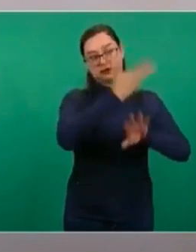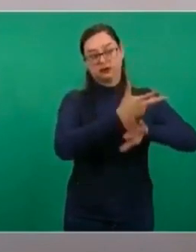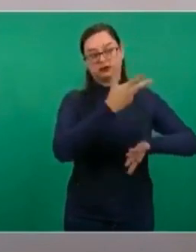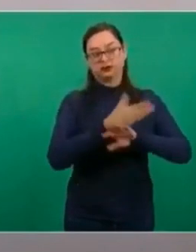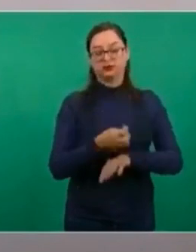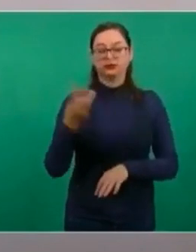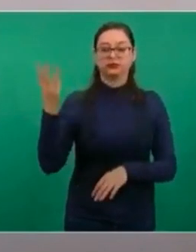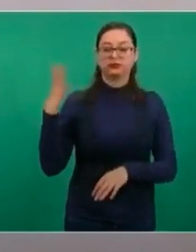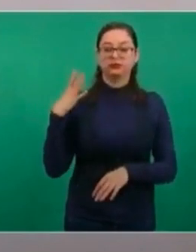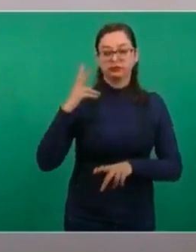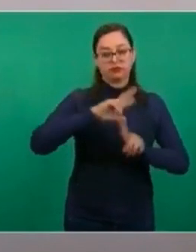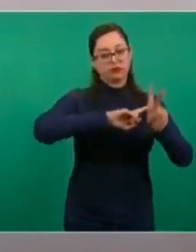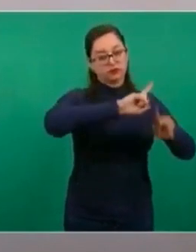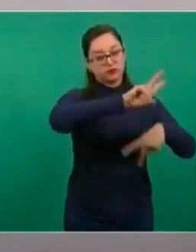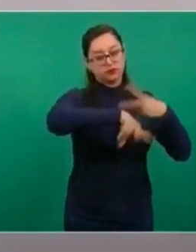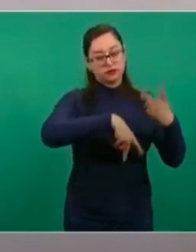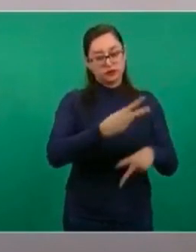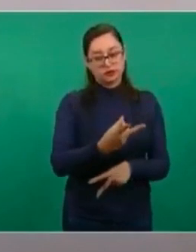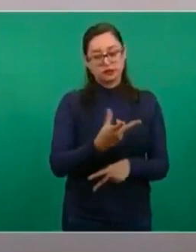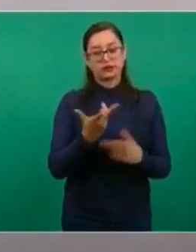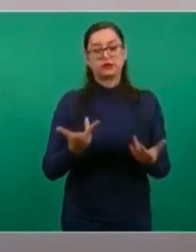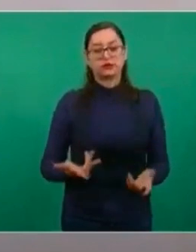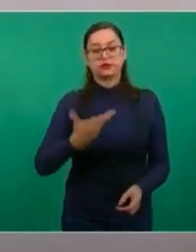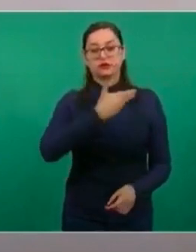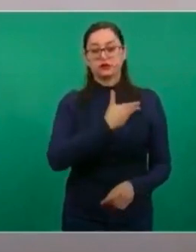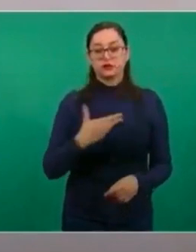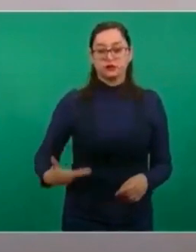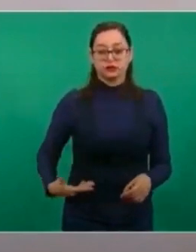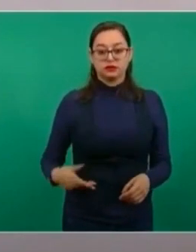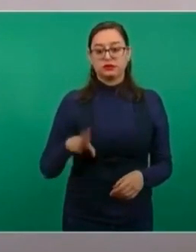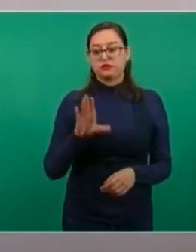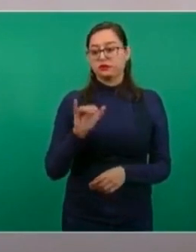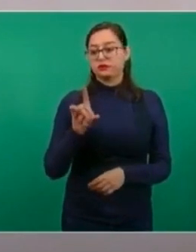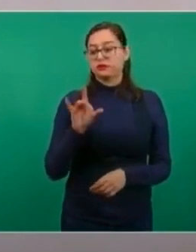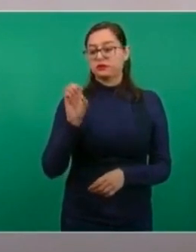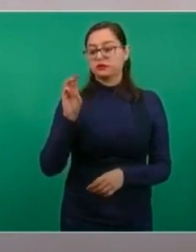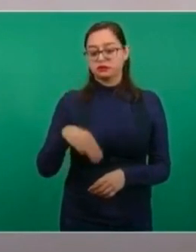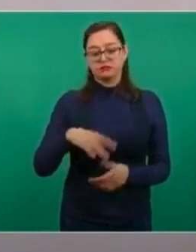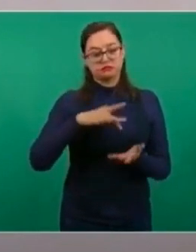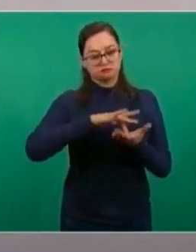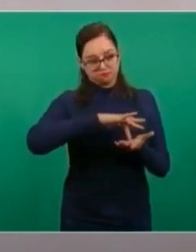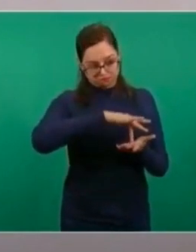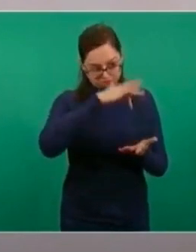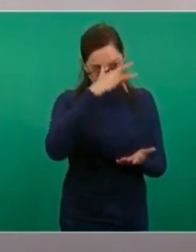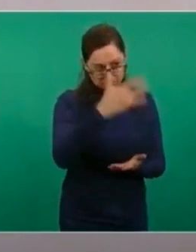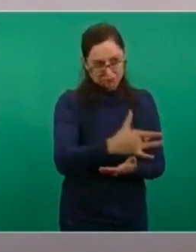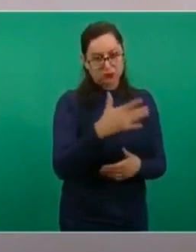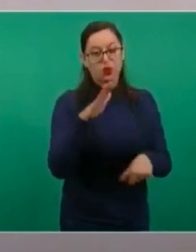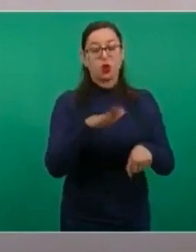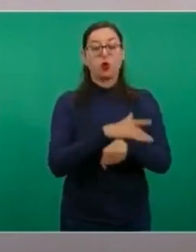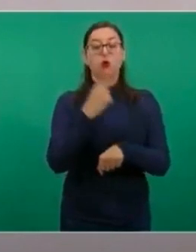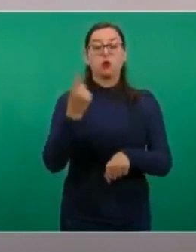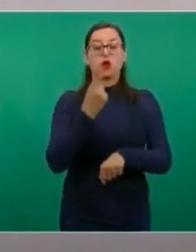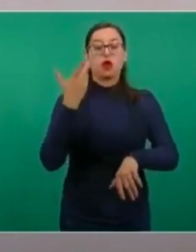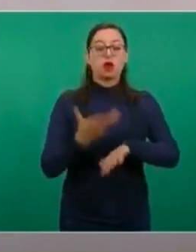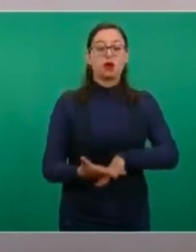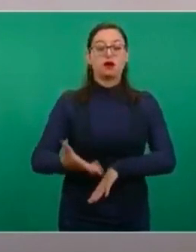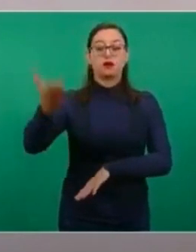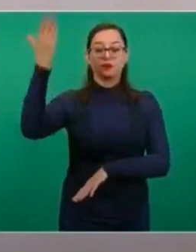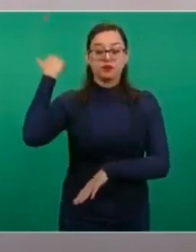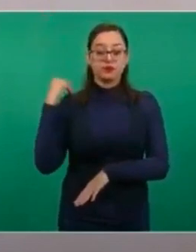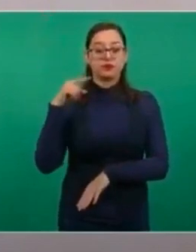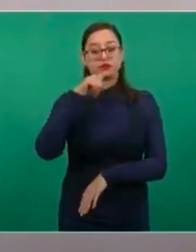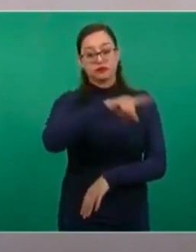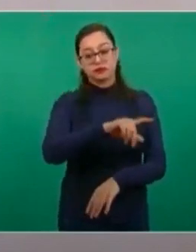agradecimos al presidente Biden, porque desde la pasada administración